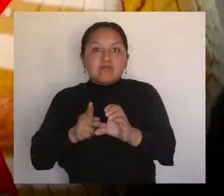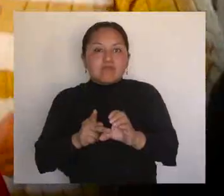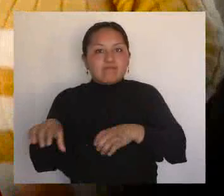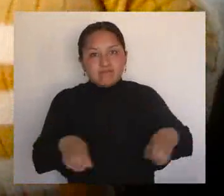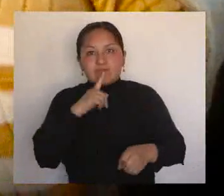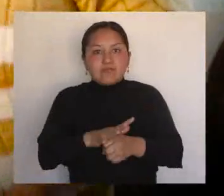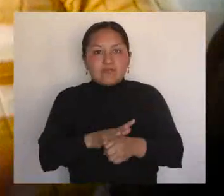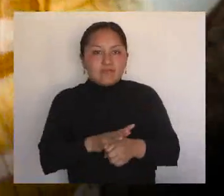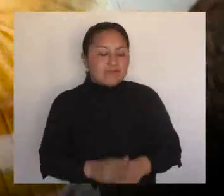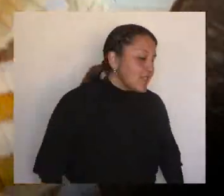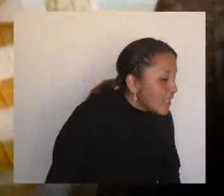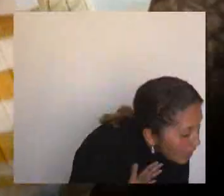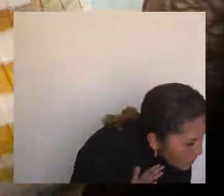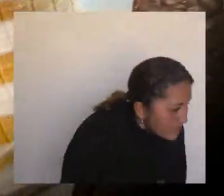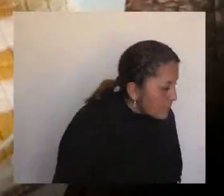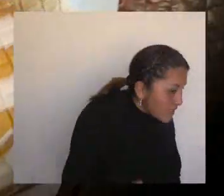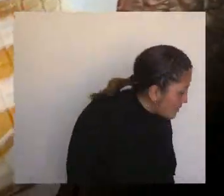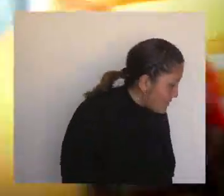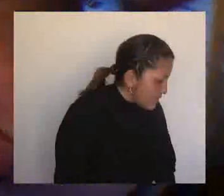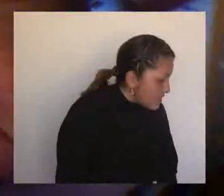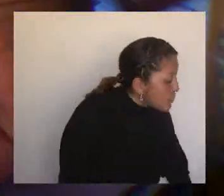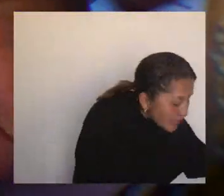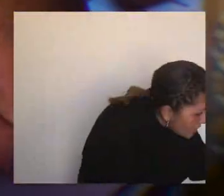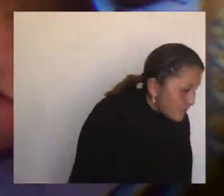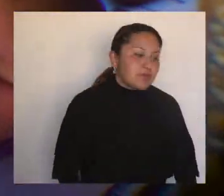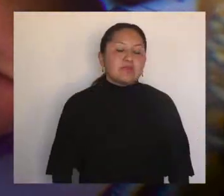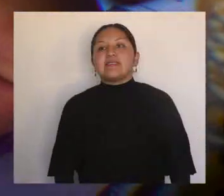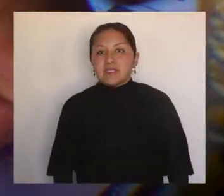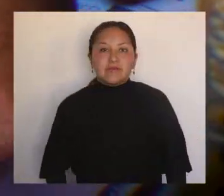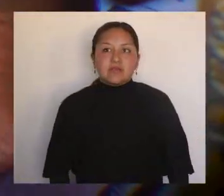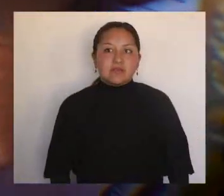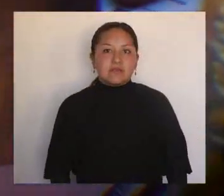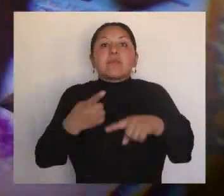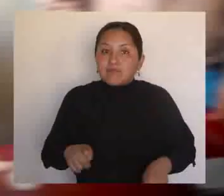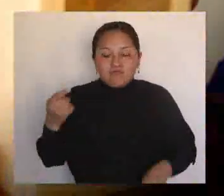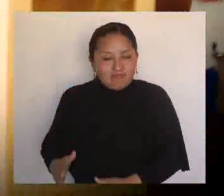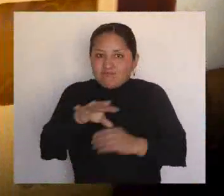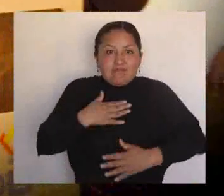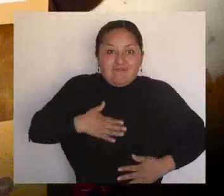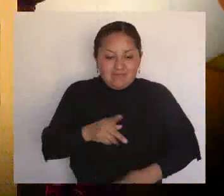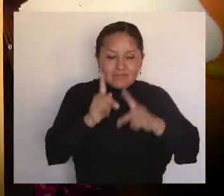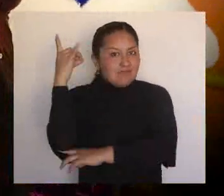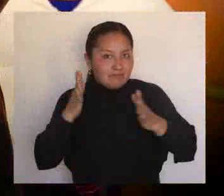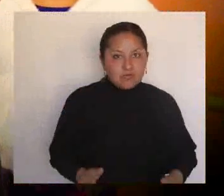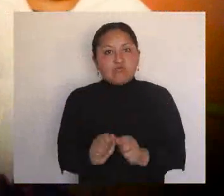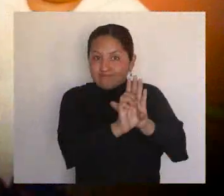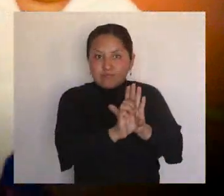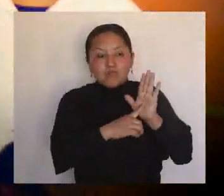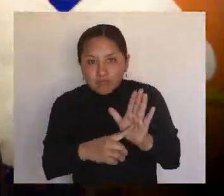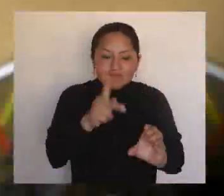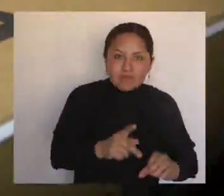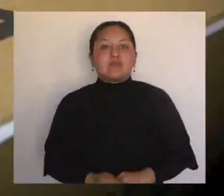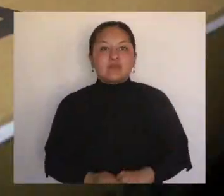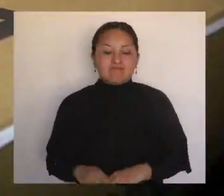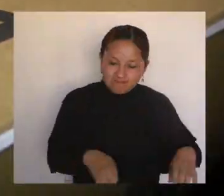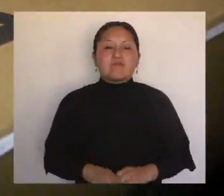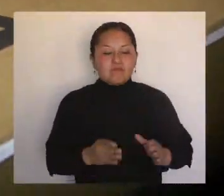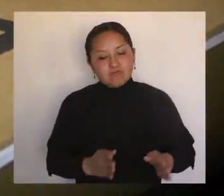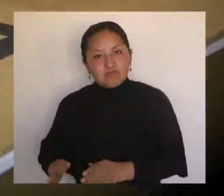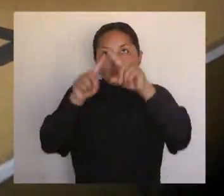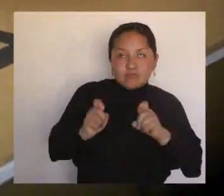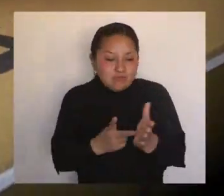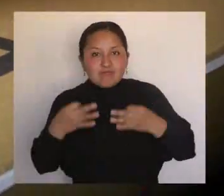la ciudadanía yacuiveña, que con su ejemplar comportamiento y participación, hicieron de este proceso de consulta una